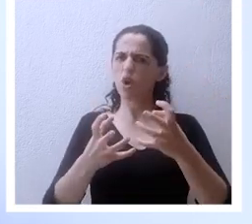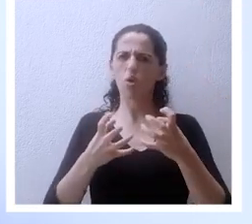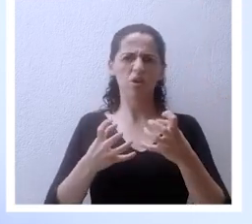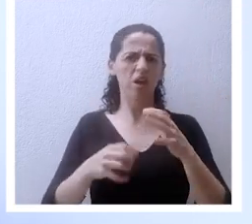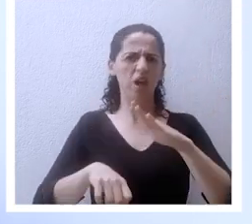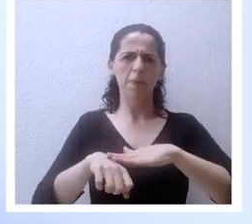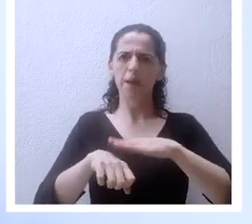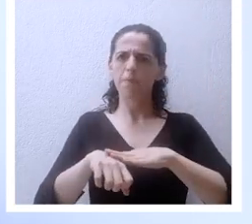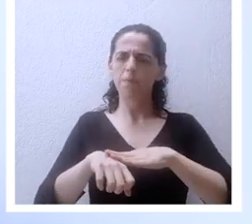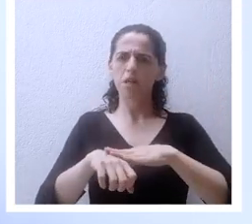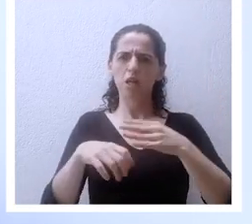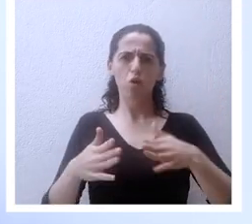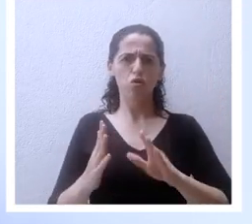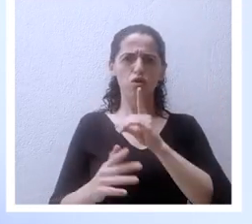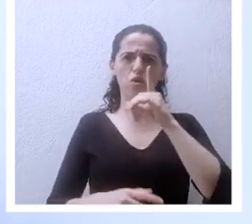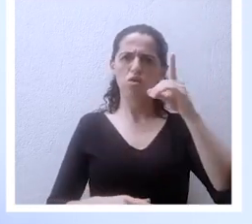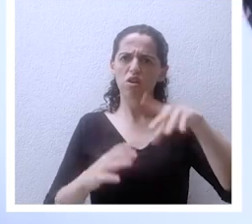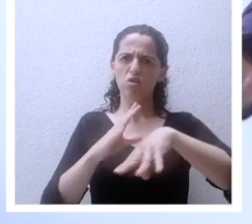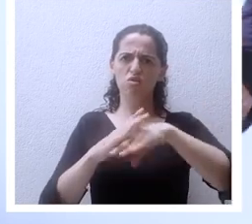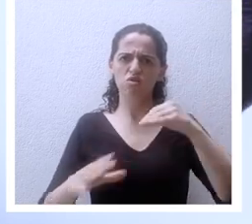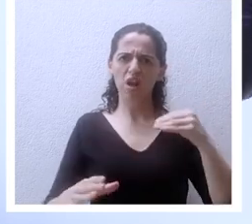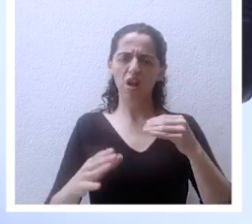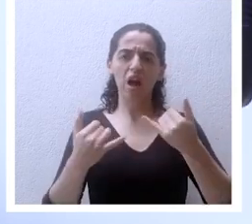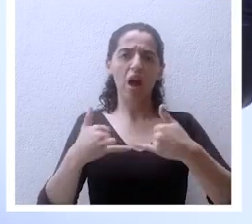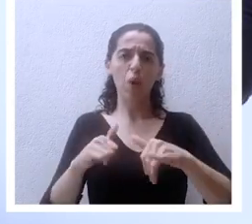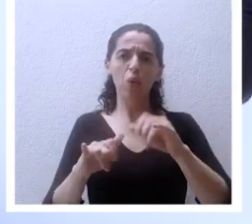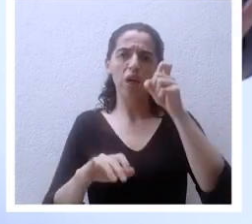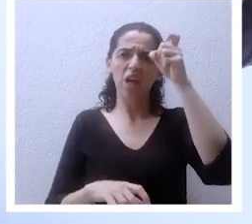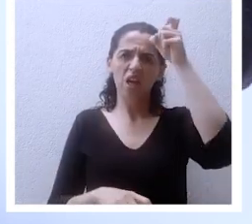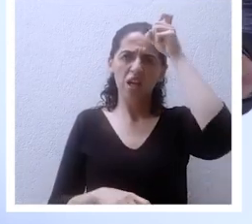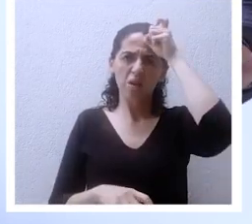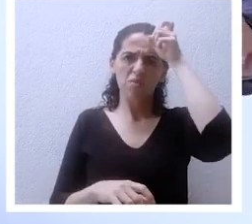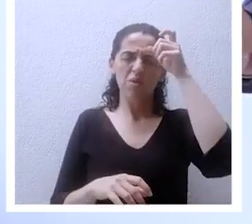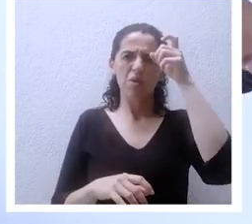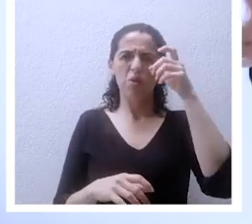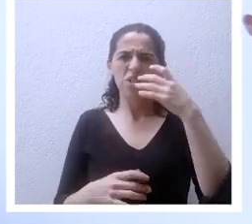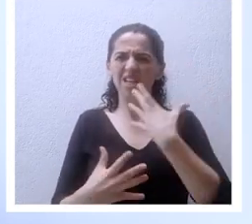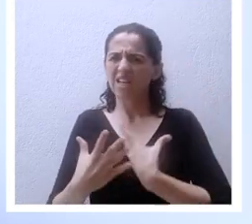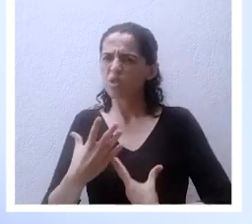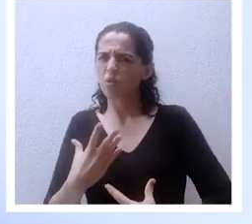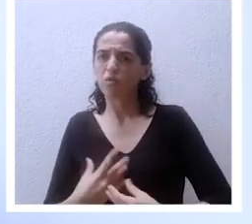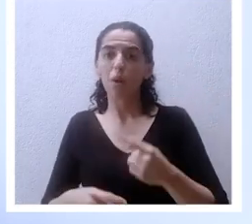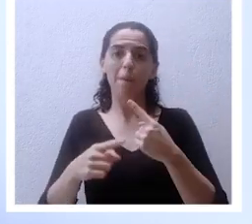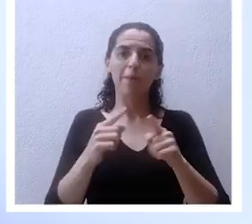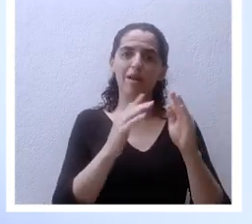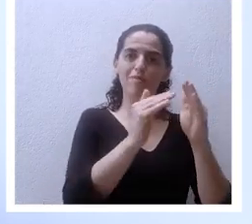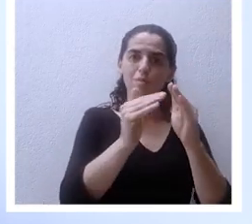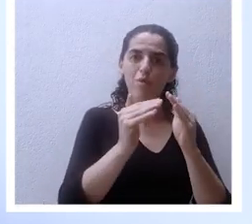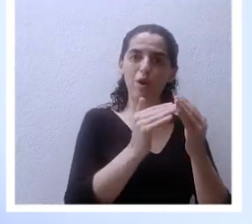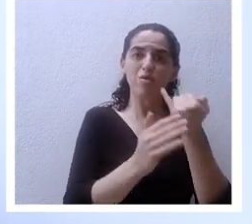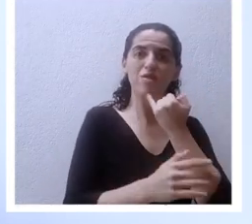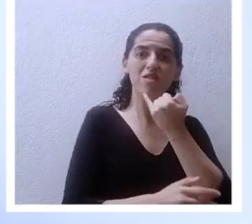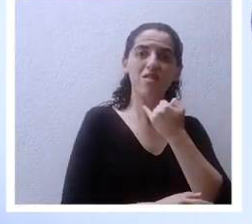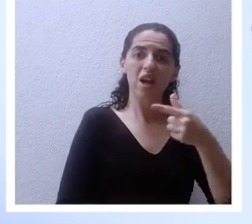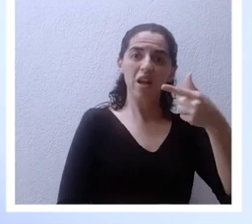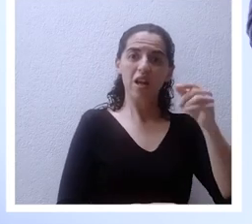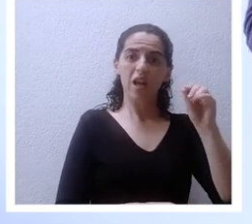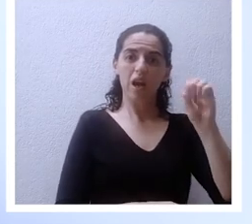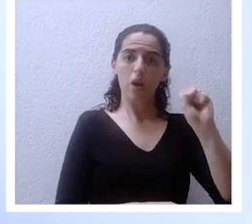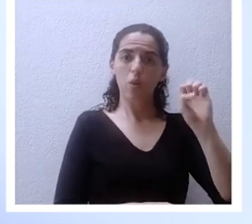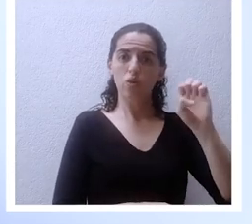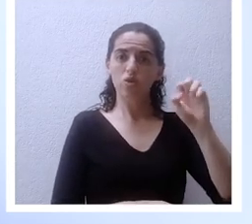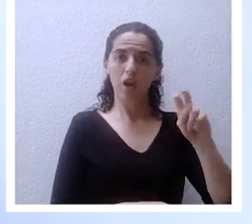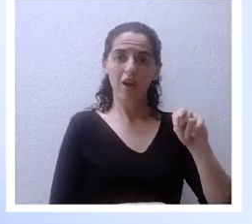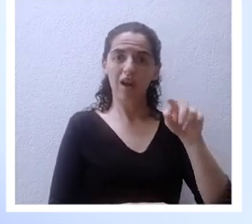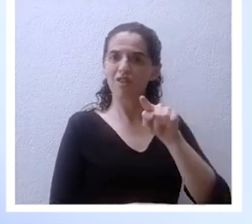las cuales aunque en Egipto había sufrido los hijos de Dios en Gosén no habían sufrido y ahora venía el último